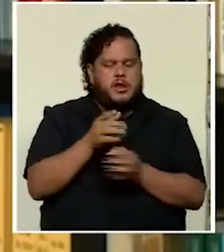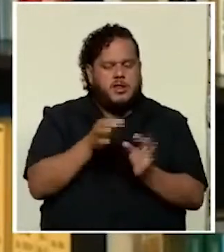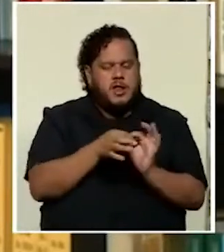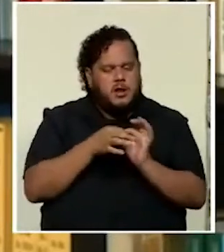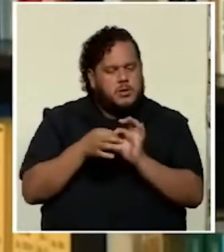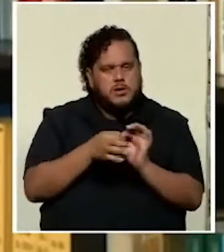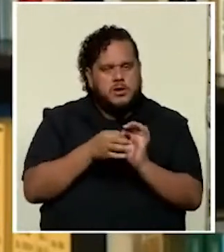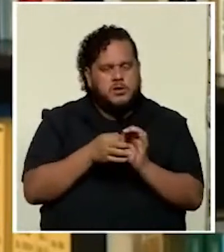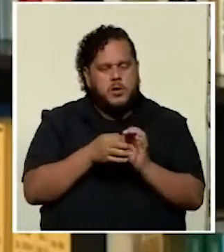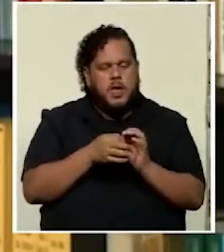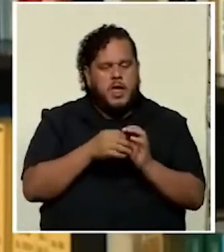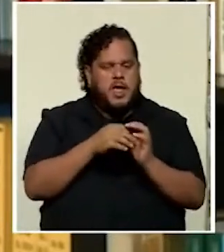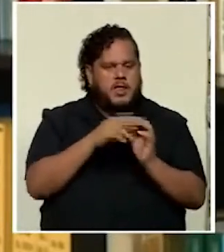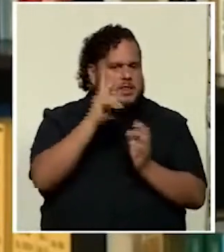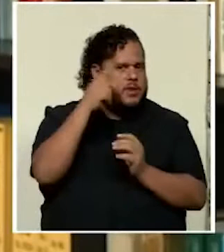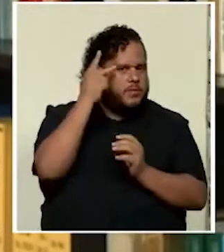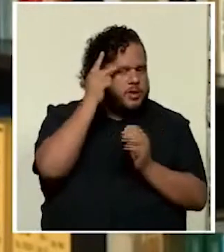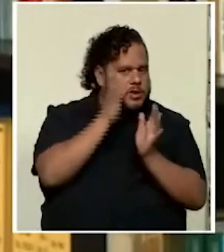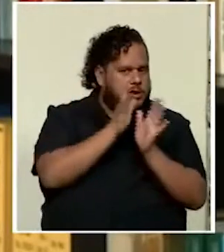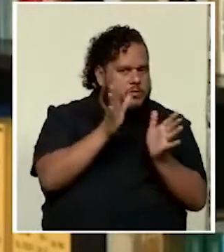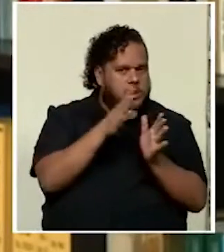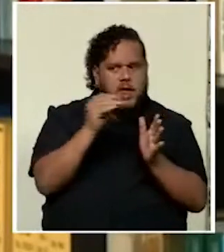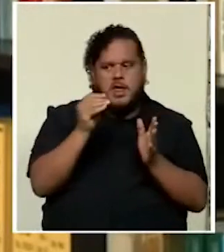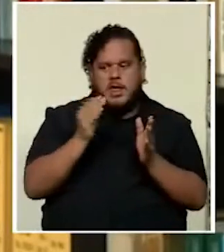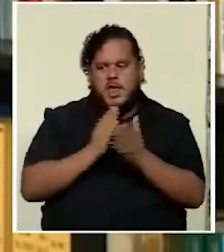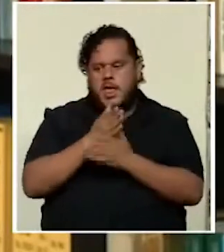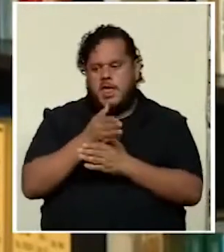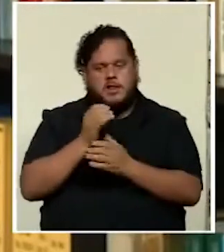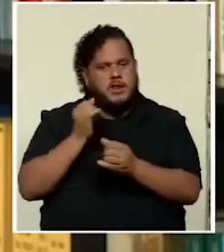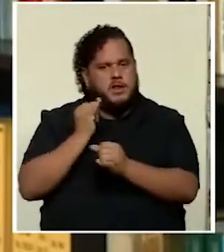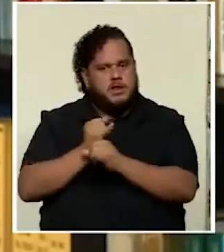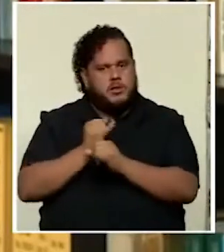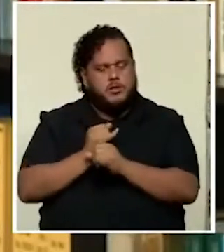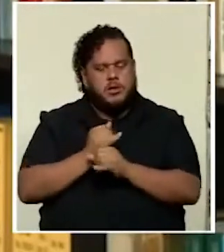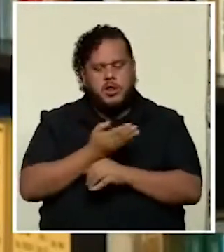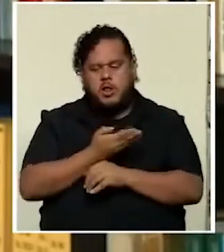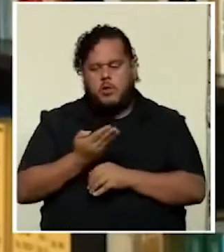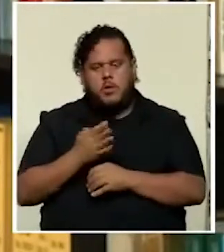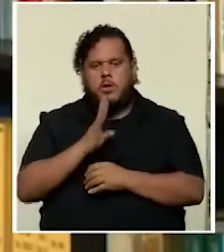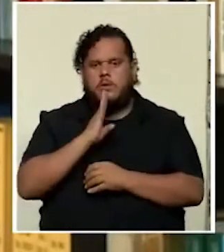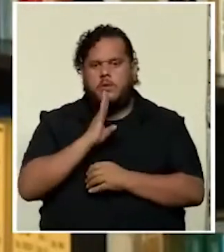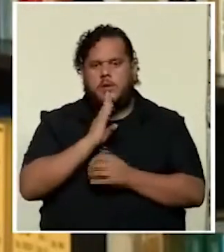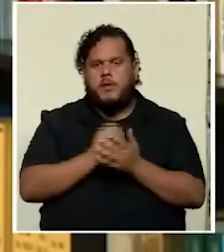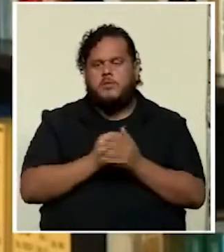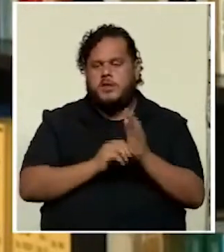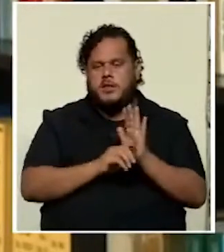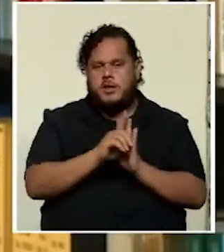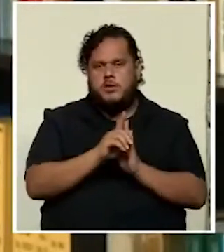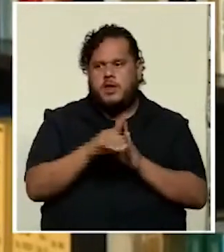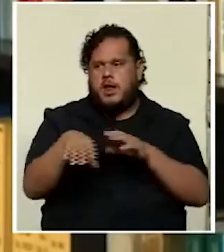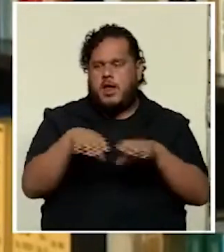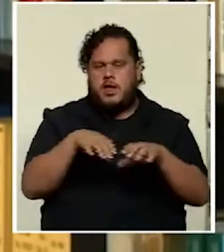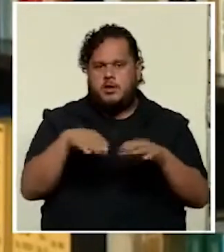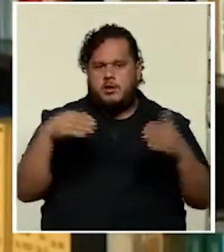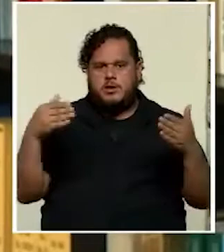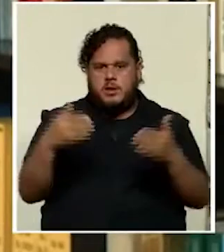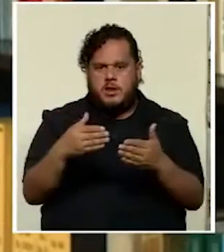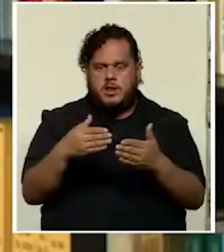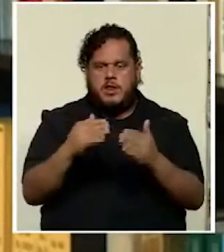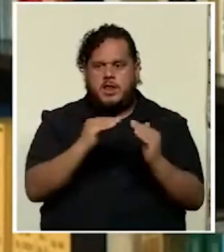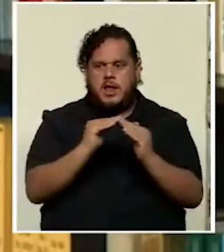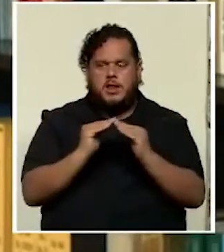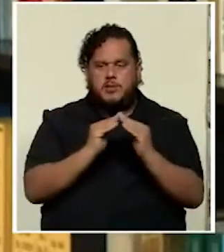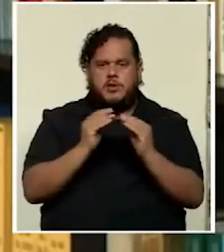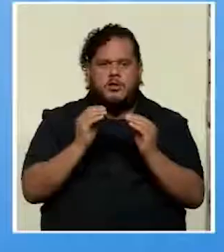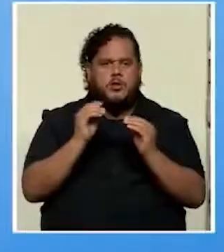entre políticas públicas y entre instituciones sobre todo cuando hablamos de desarrollar acciones dirigidas a la población